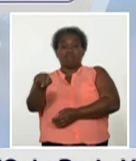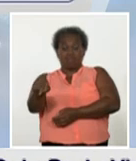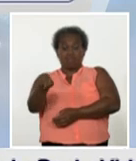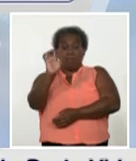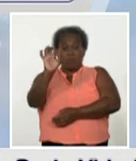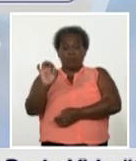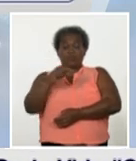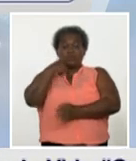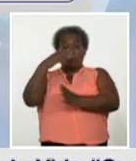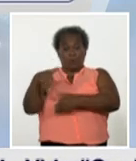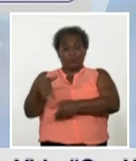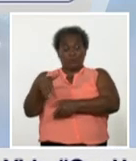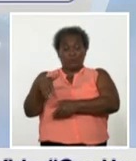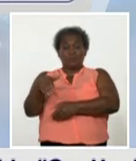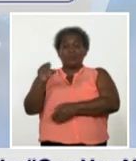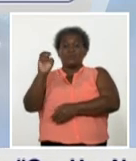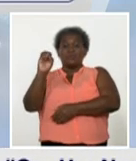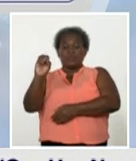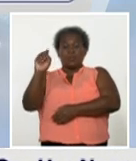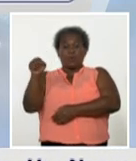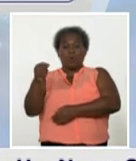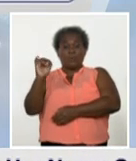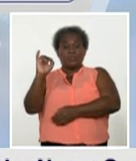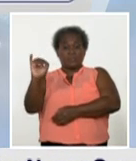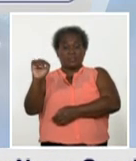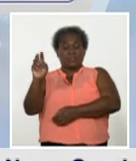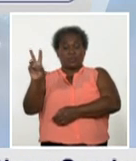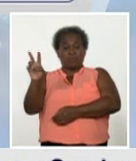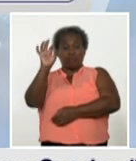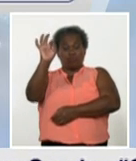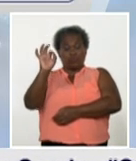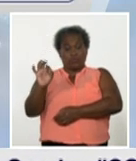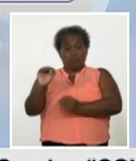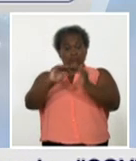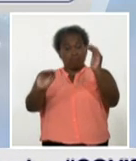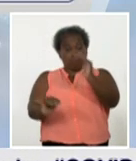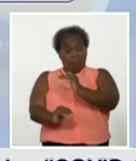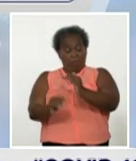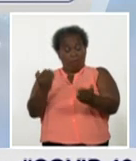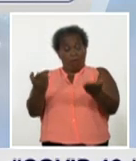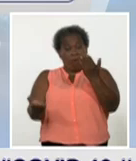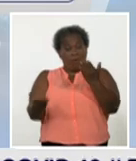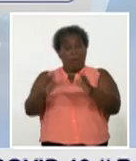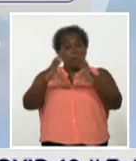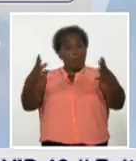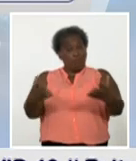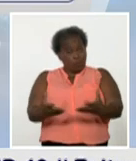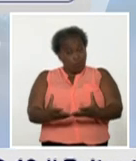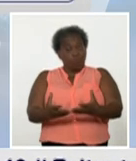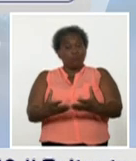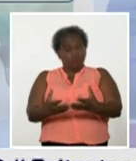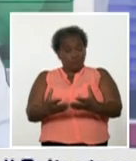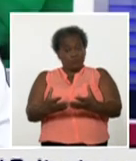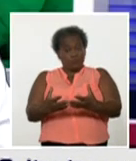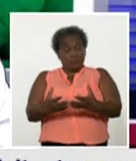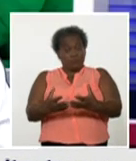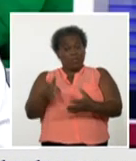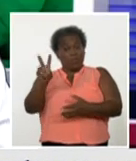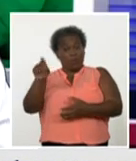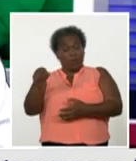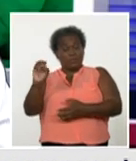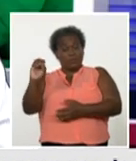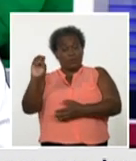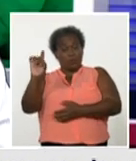un 0,62 por ciento inferior comparado con el mundo de 2,09 inferior